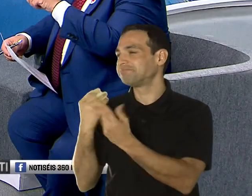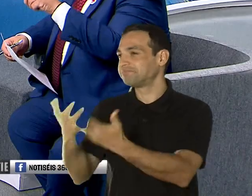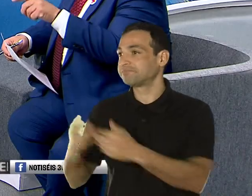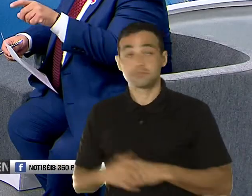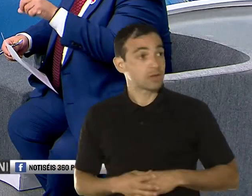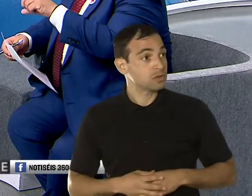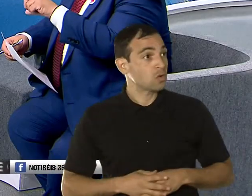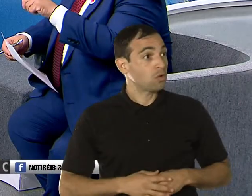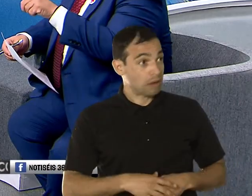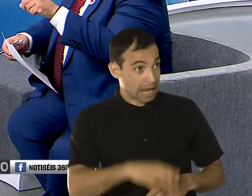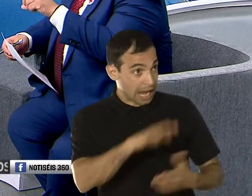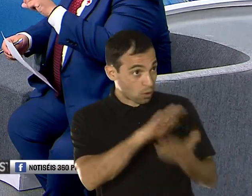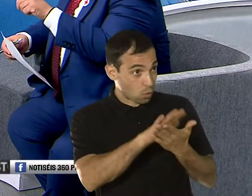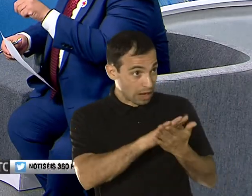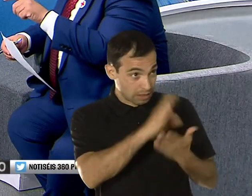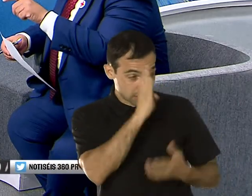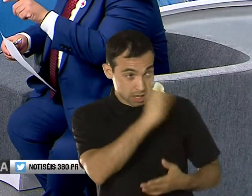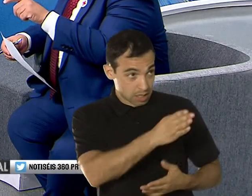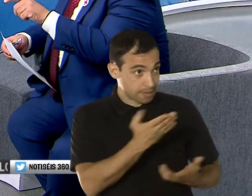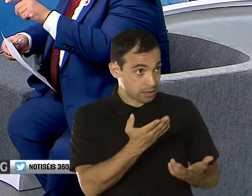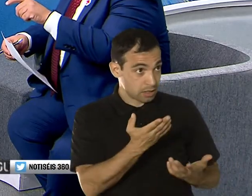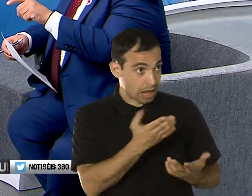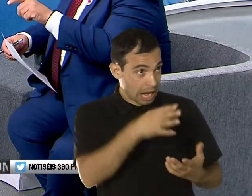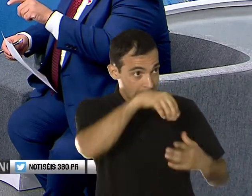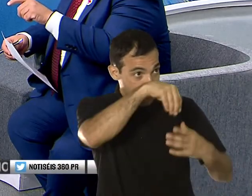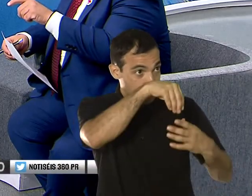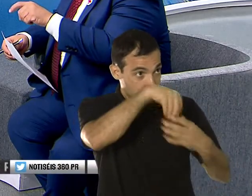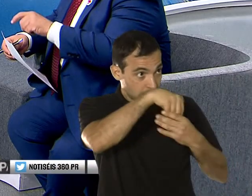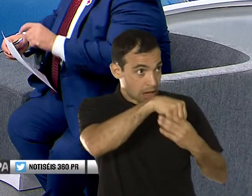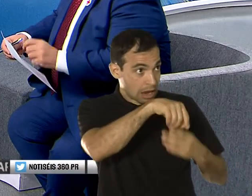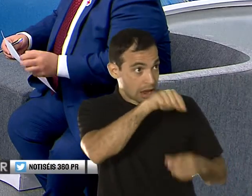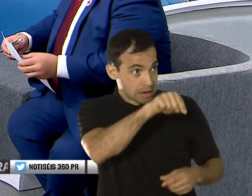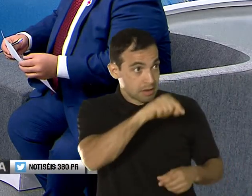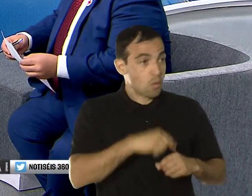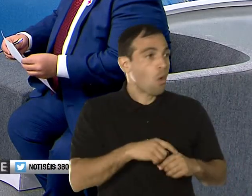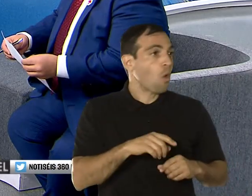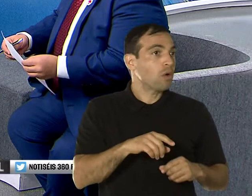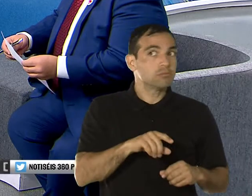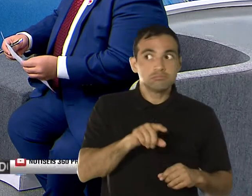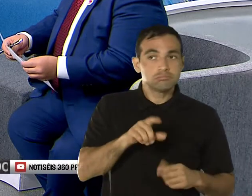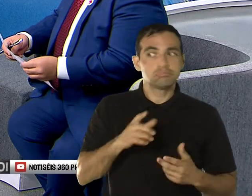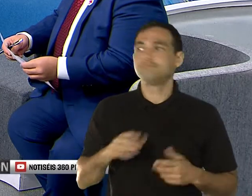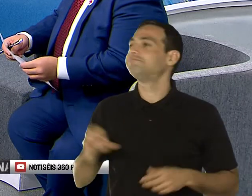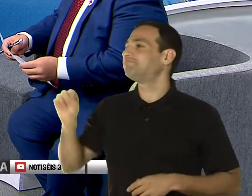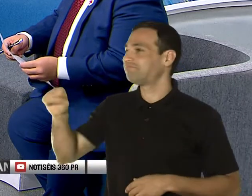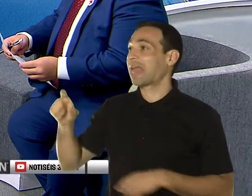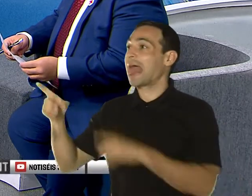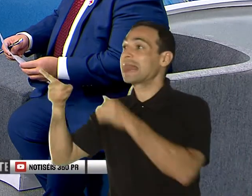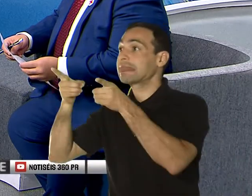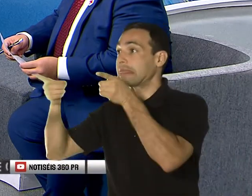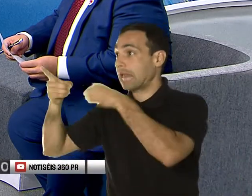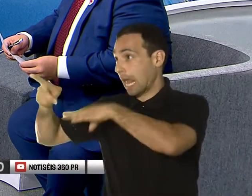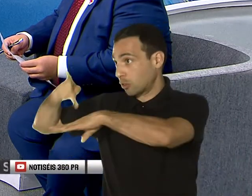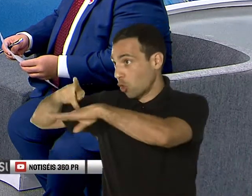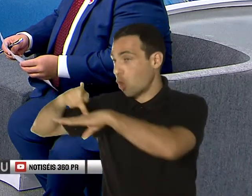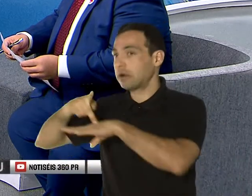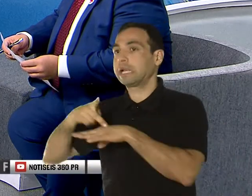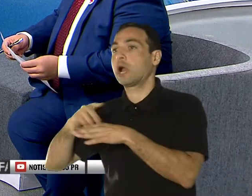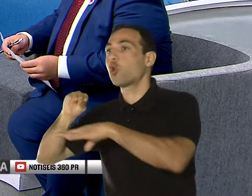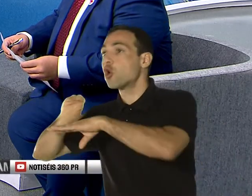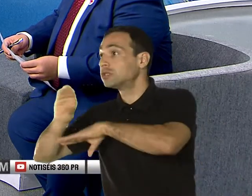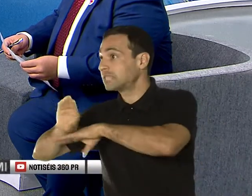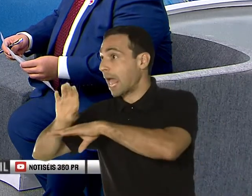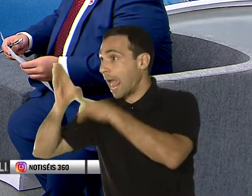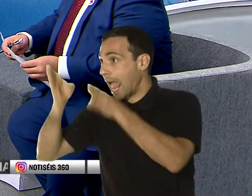o van a los distritos? Directamente desde nivel central a las escuelas, vamos a estar reuniendo a los directores y a los consejeros profesionales para poderles dar la